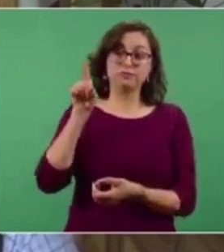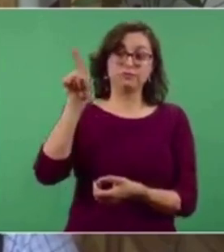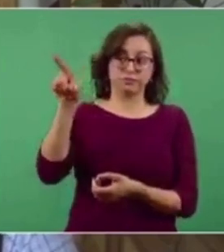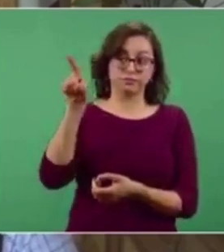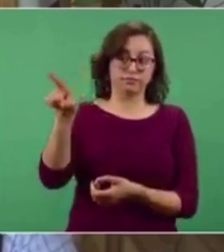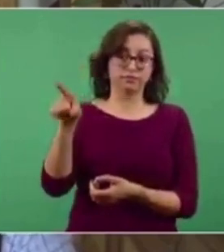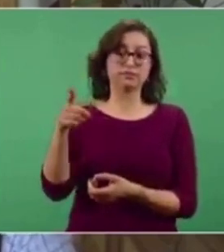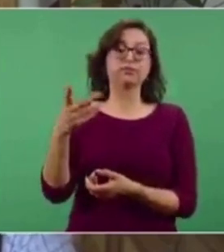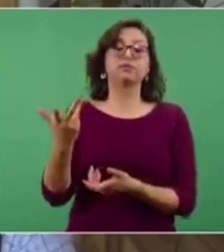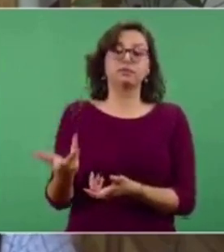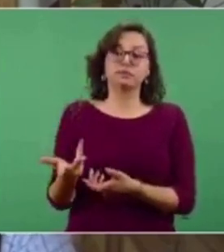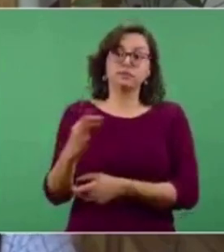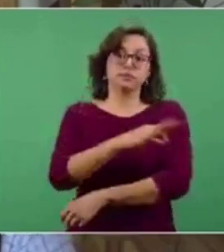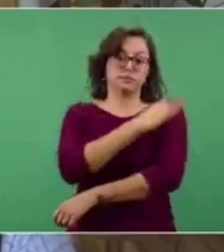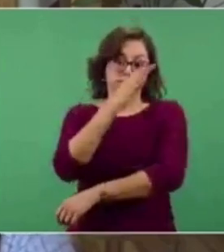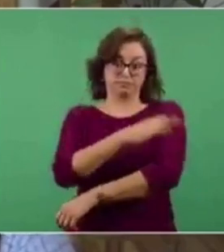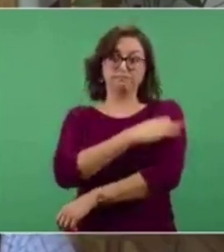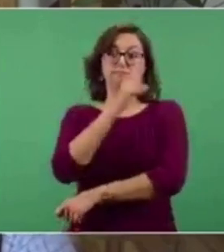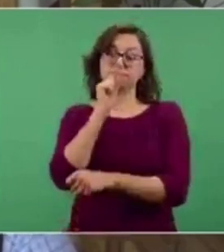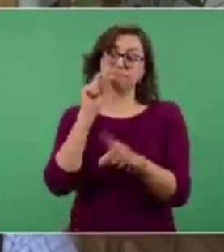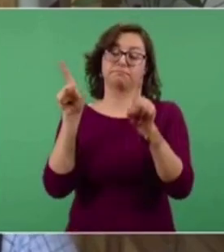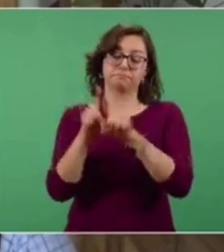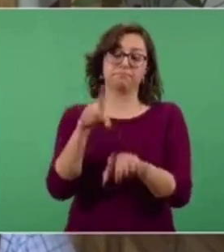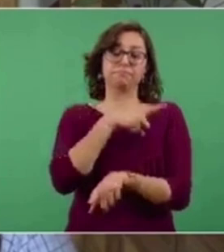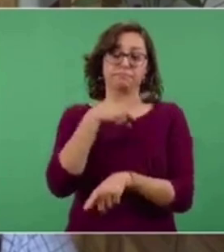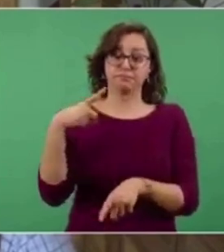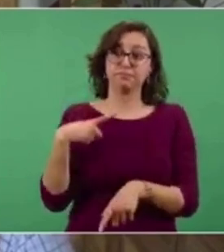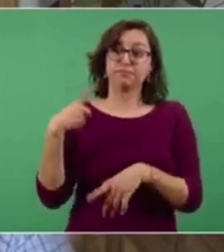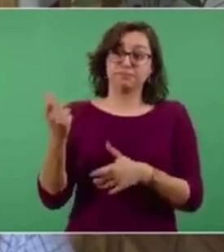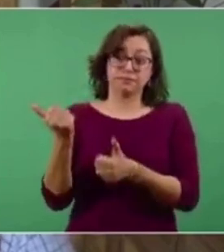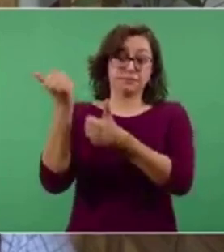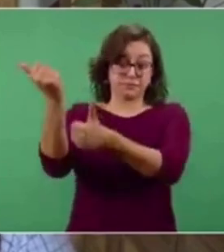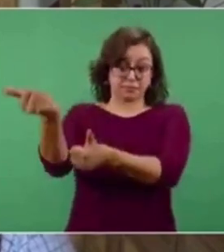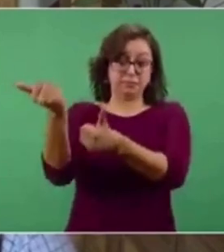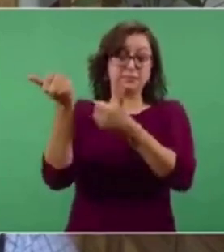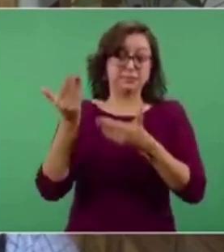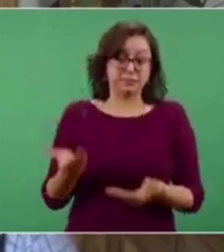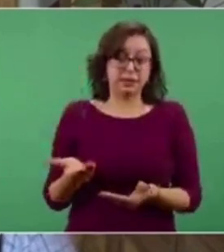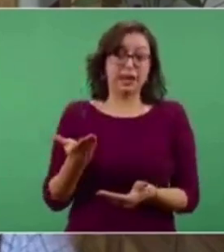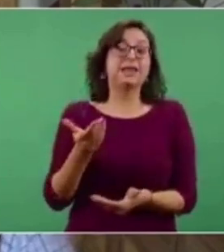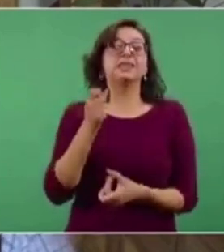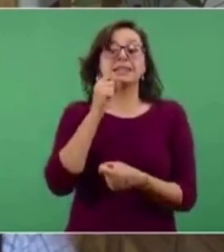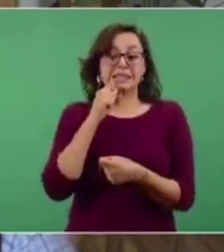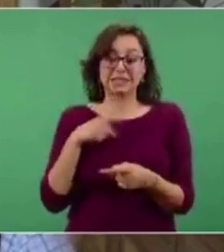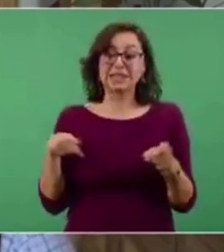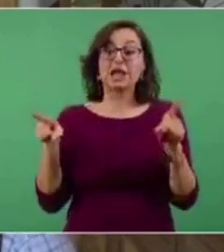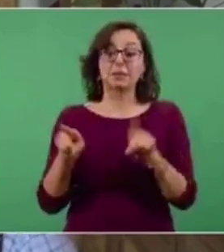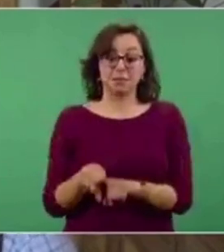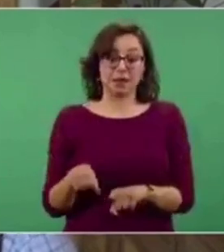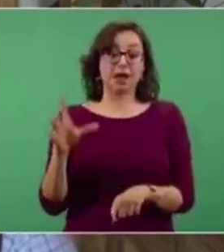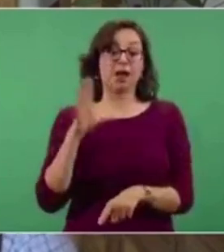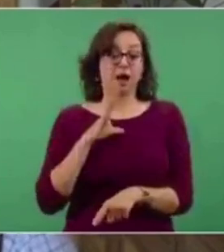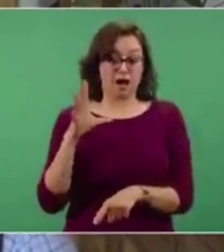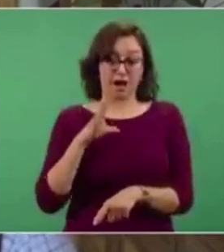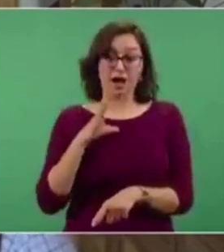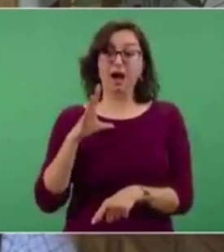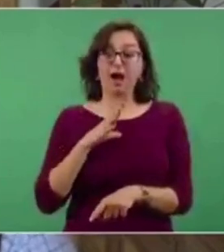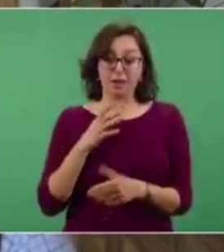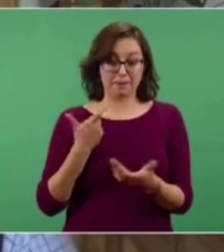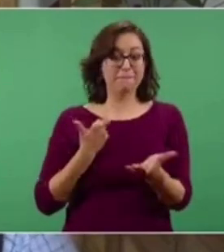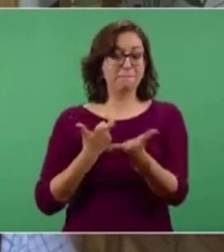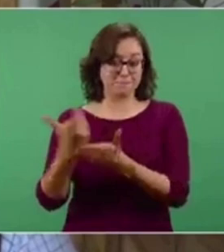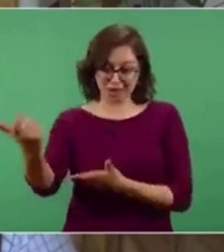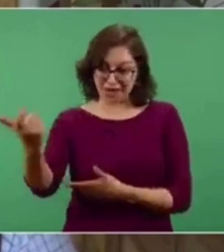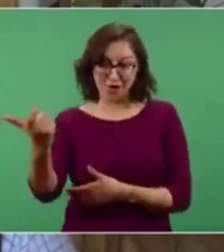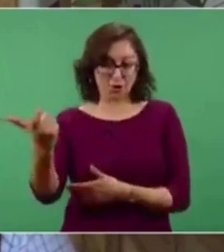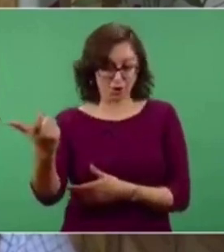importante a dosis de vacunación y que también se llevó a cabo en su momento un prepago, es decir,